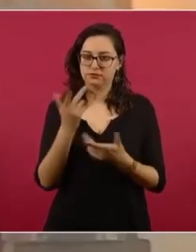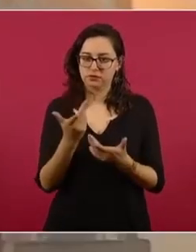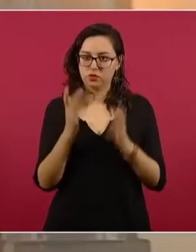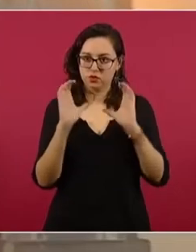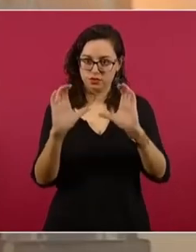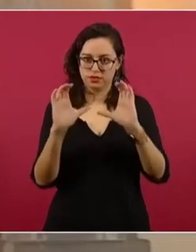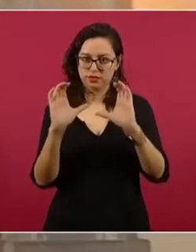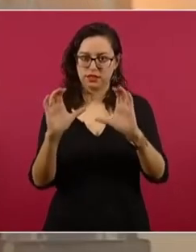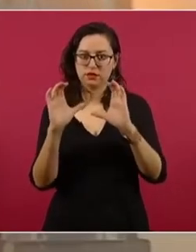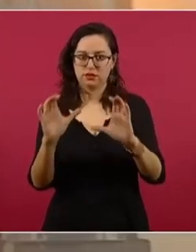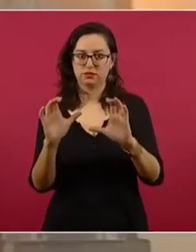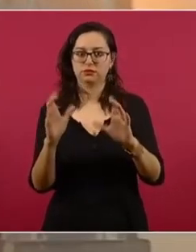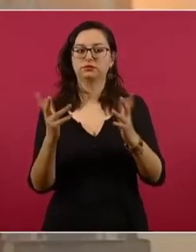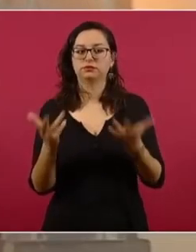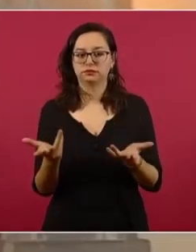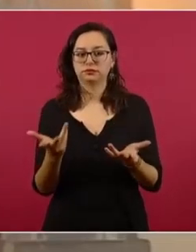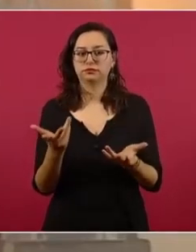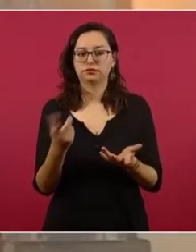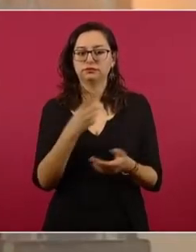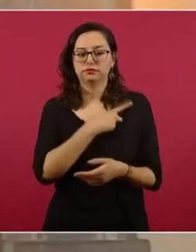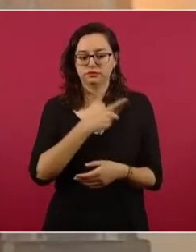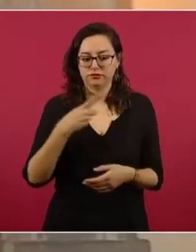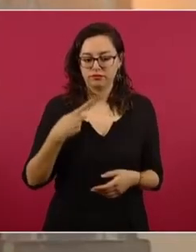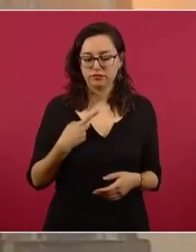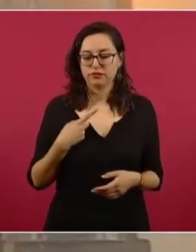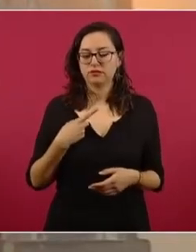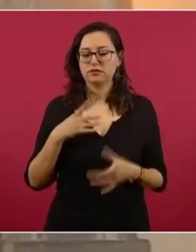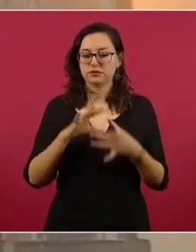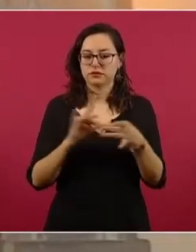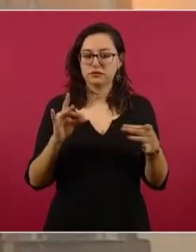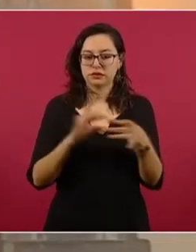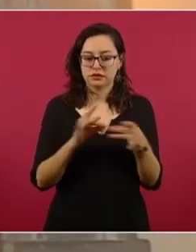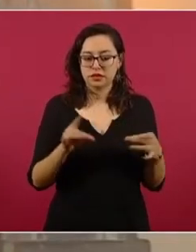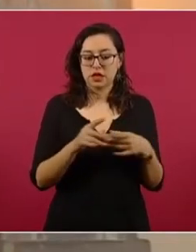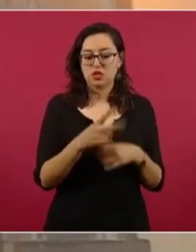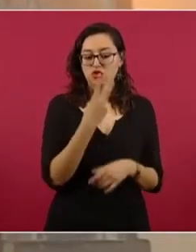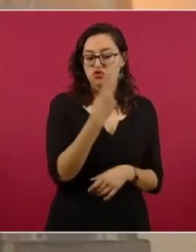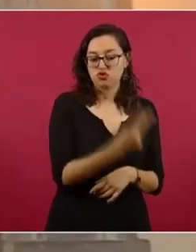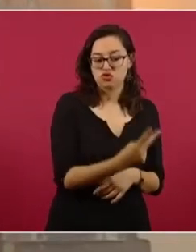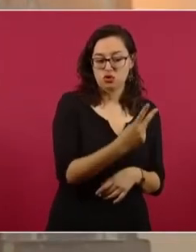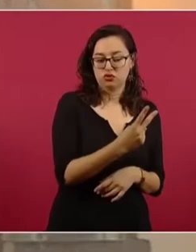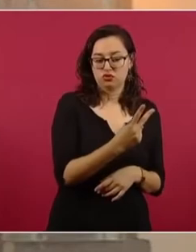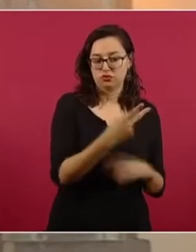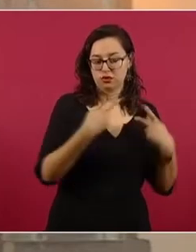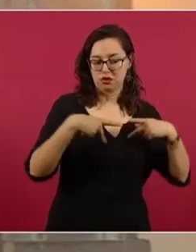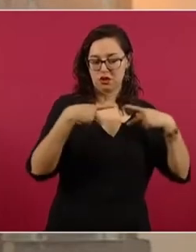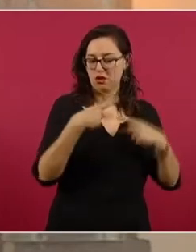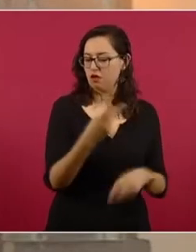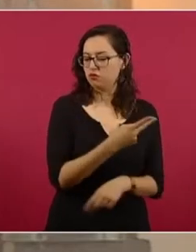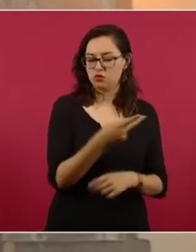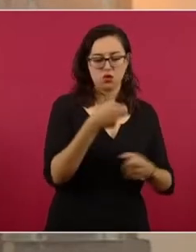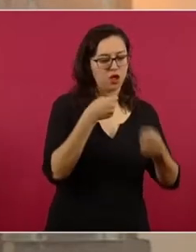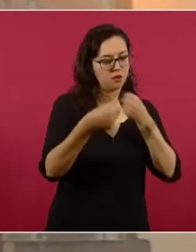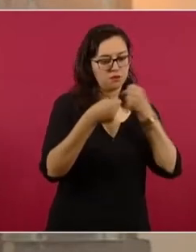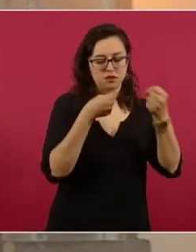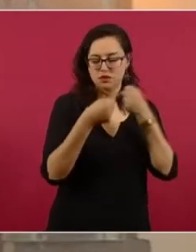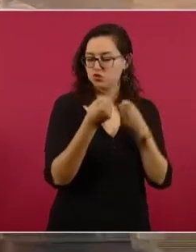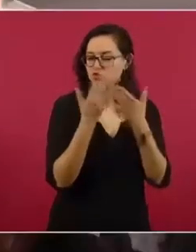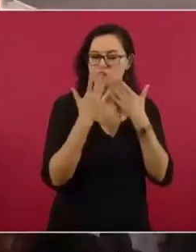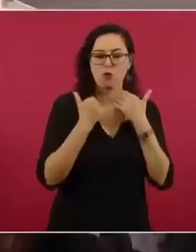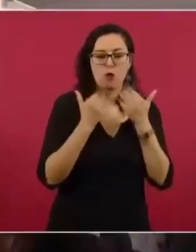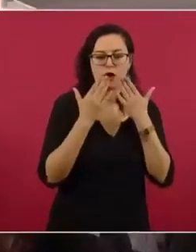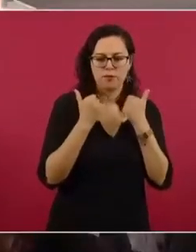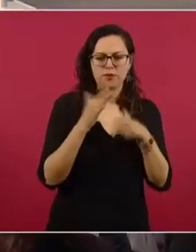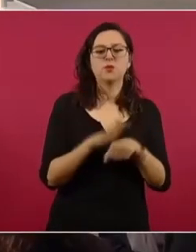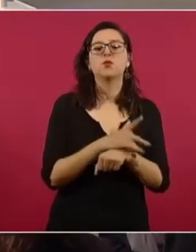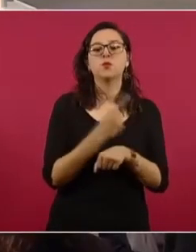explicar los dos casos que nosotros no consideramos que tienen tal calidad basado en actuaciones de carácter ministerial, lo